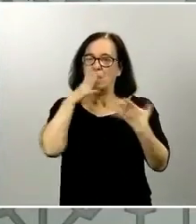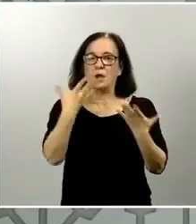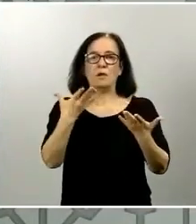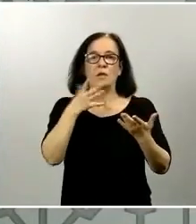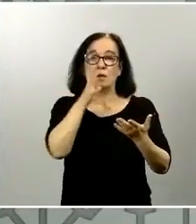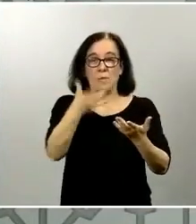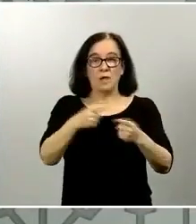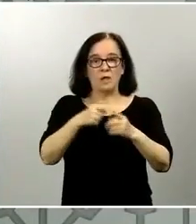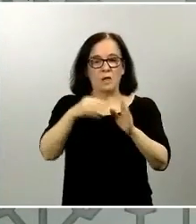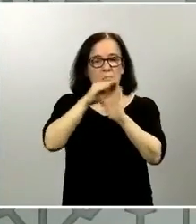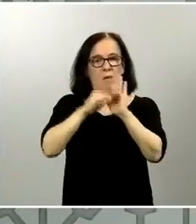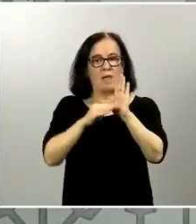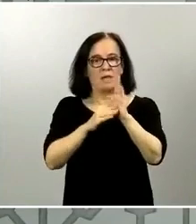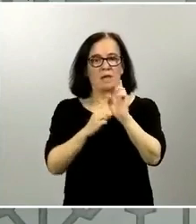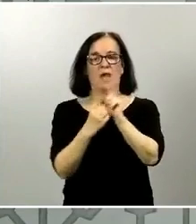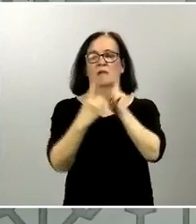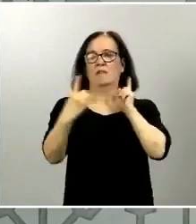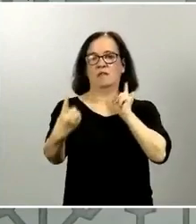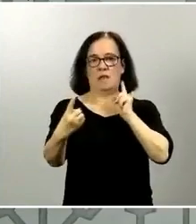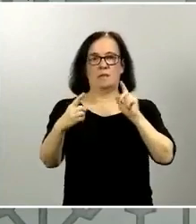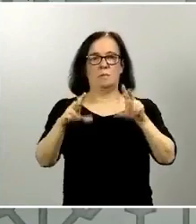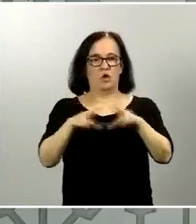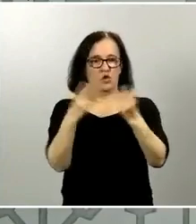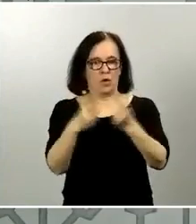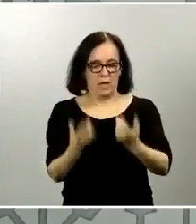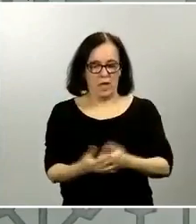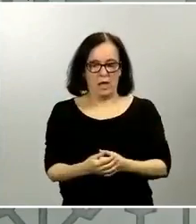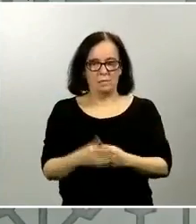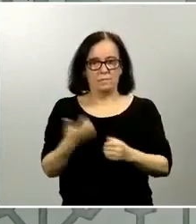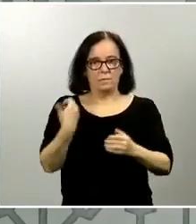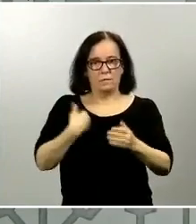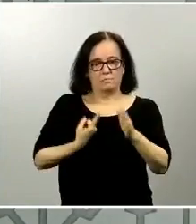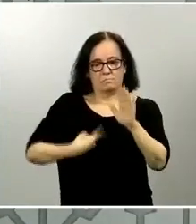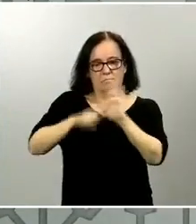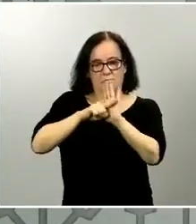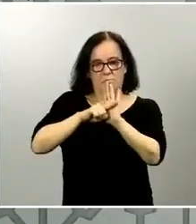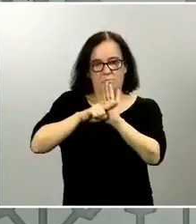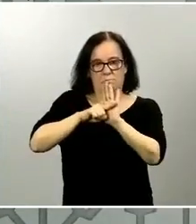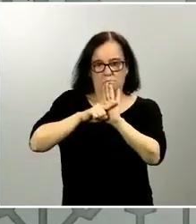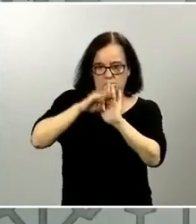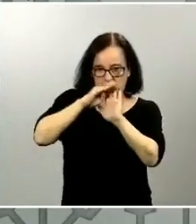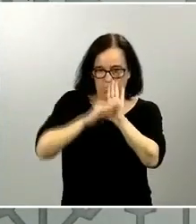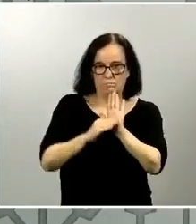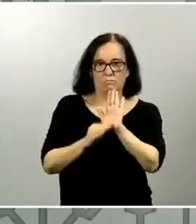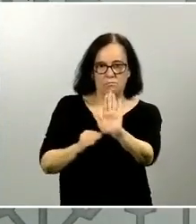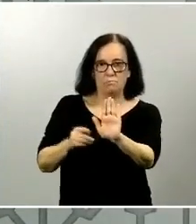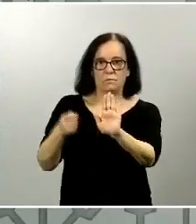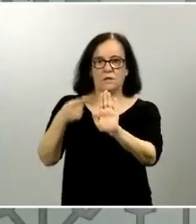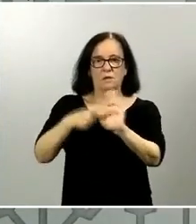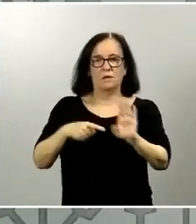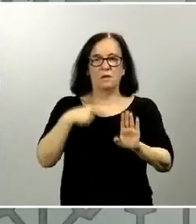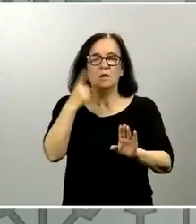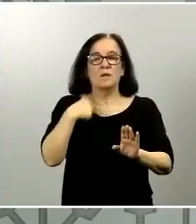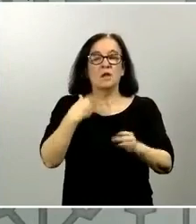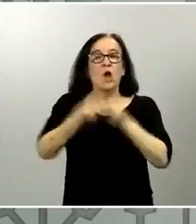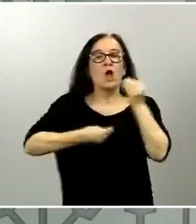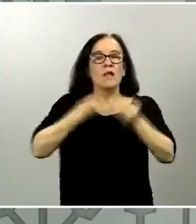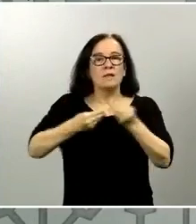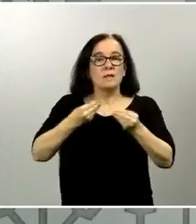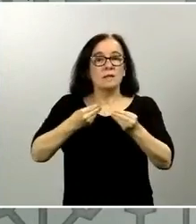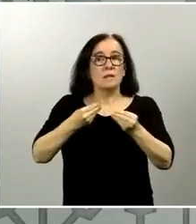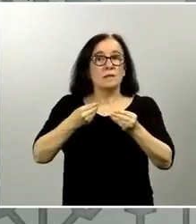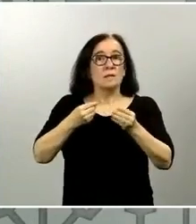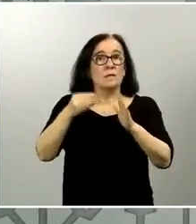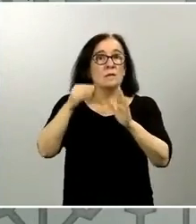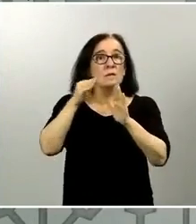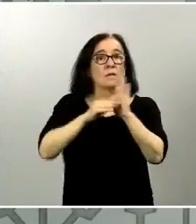medidas de distanciamiento social que hemos que hemos puesto lo que persiguen estas medidas como siempre hemos venido